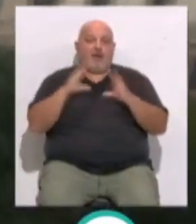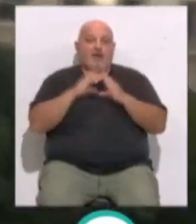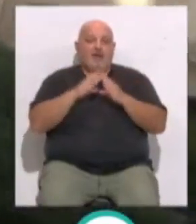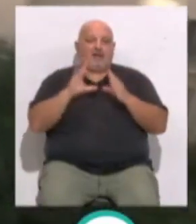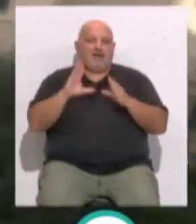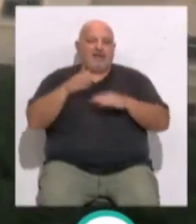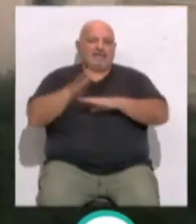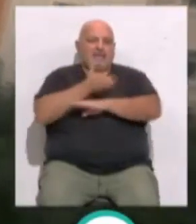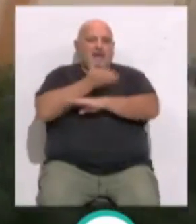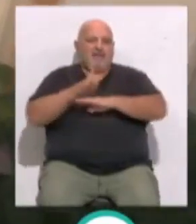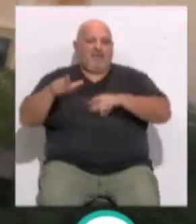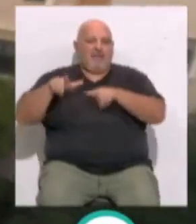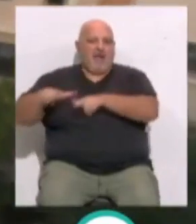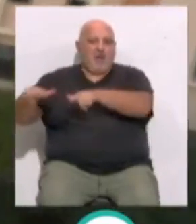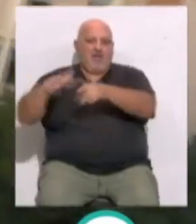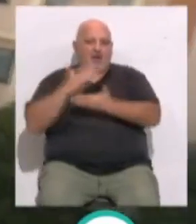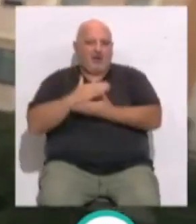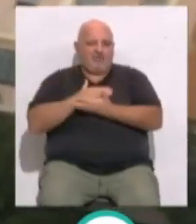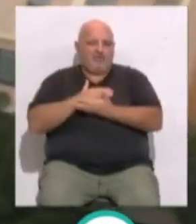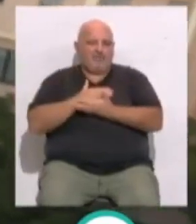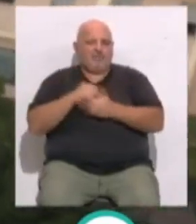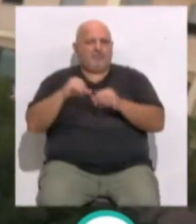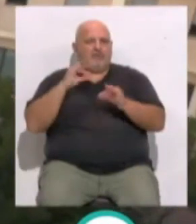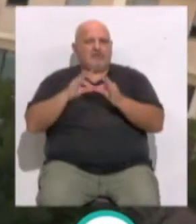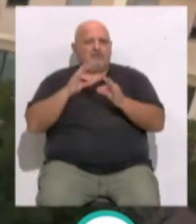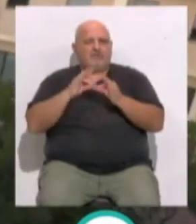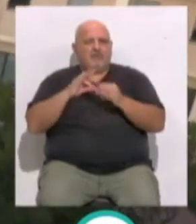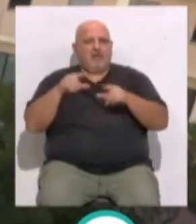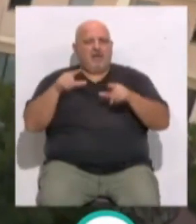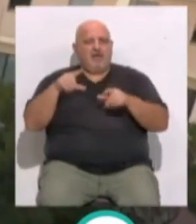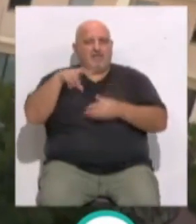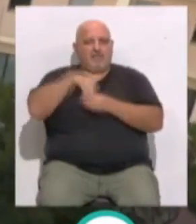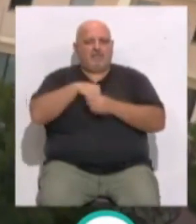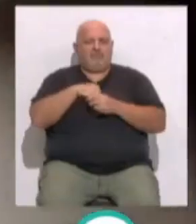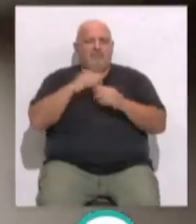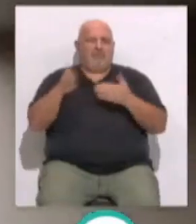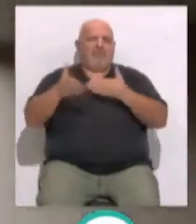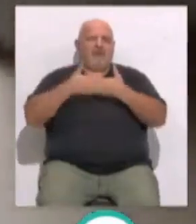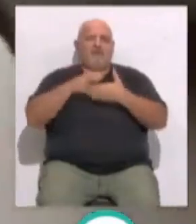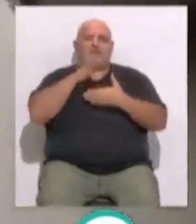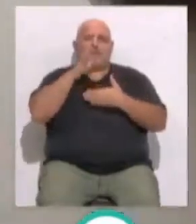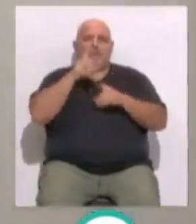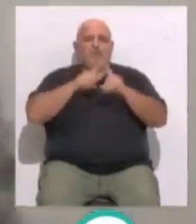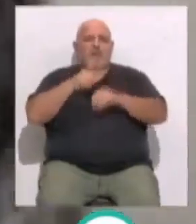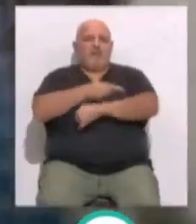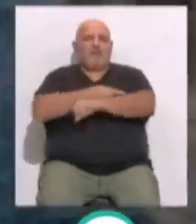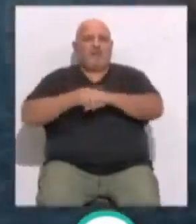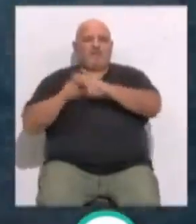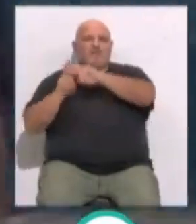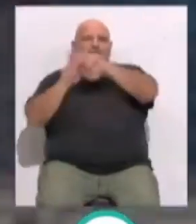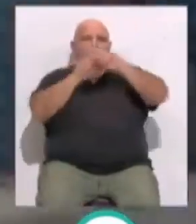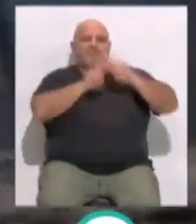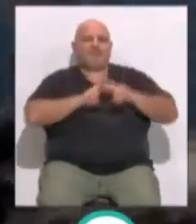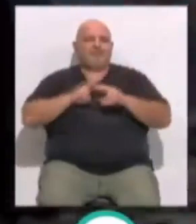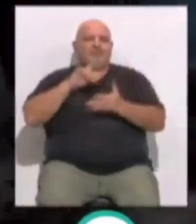encuentra separada del aulario. Desde principios de septiembre, la Iglesia del Centro estaba clausurada debido a una inspección técnica del